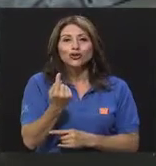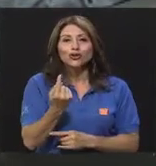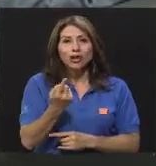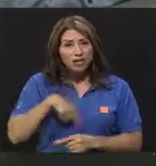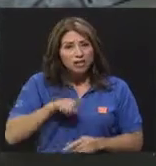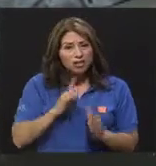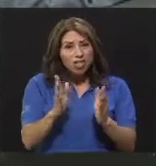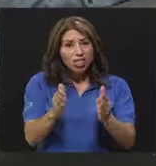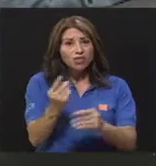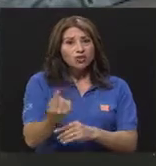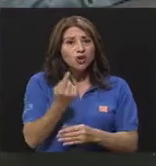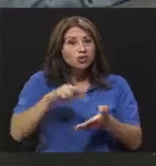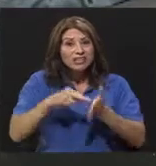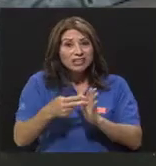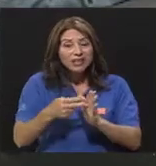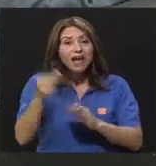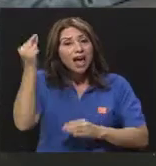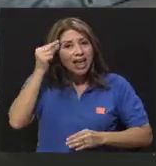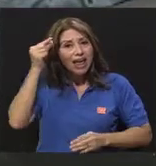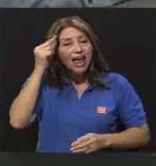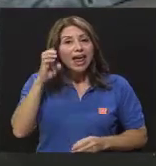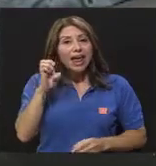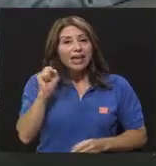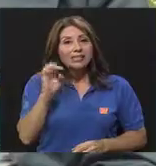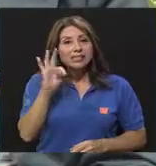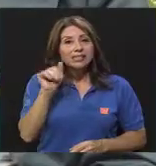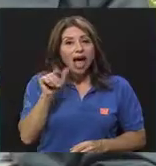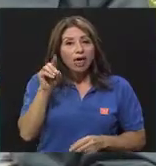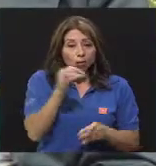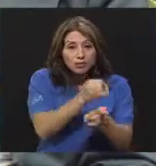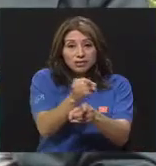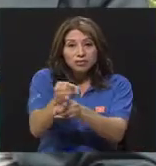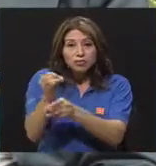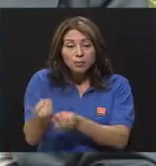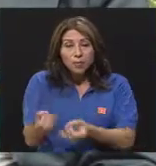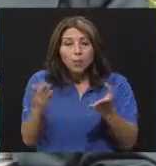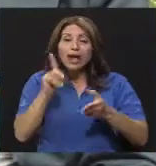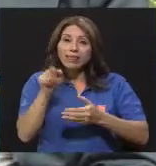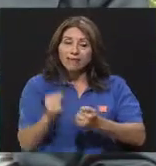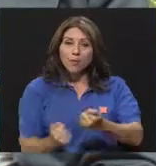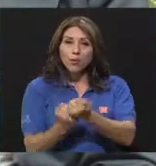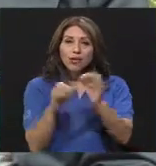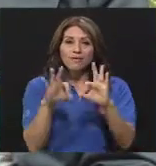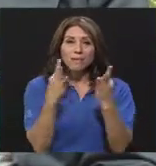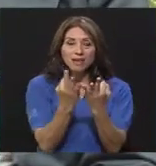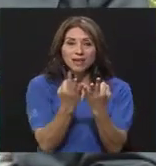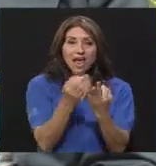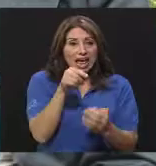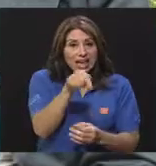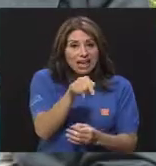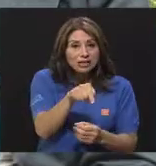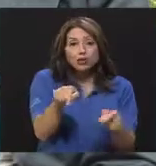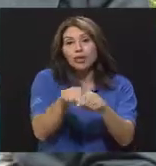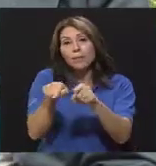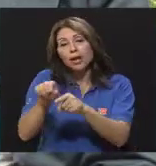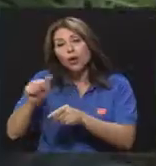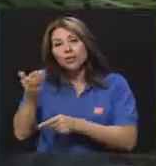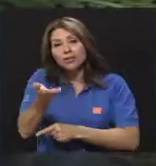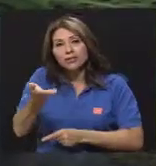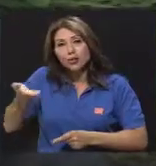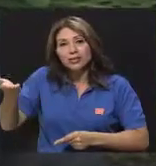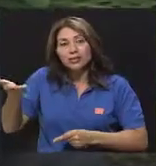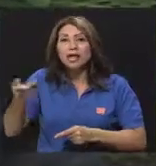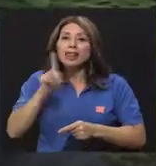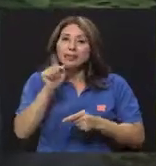una responsabilidad de apoyar a las familias en estas y otras cosas. Pero sí debemos fomentar algo así como las escuelas de padres, que existen,